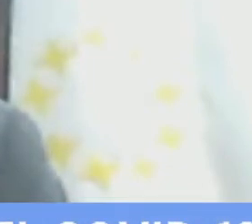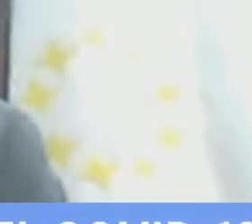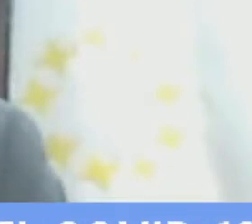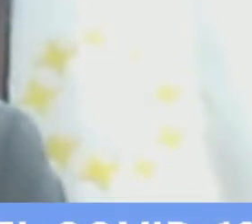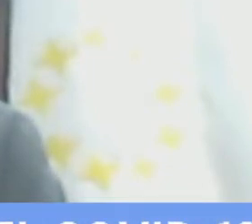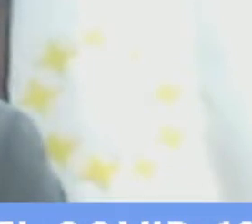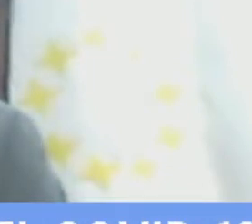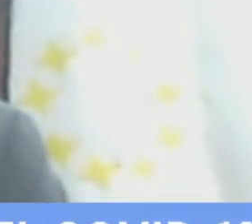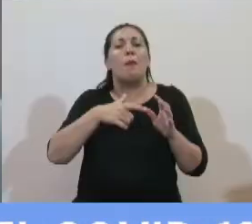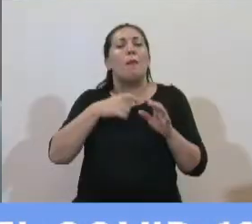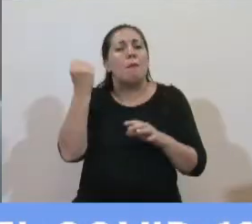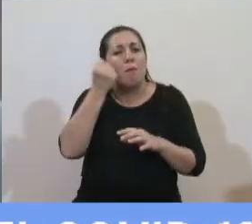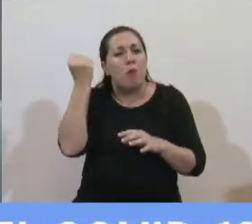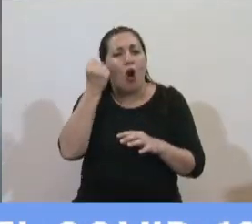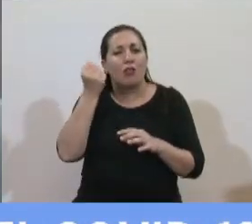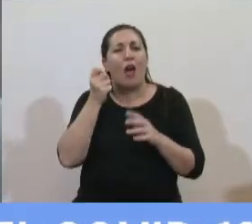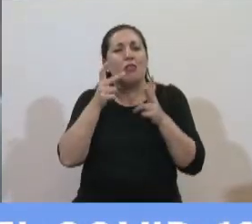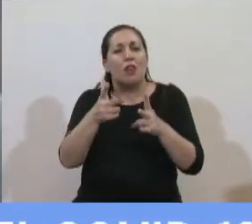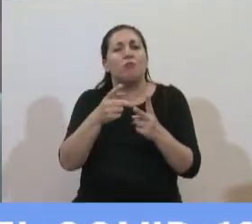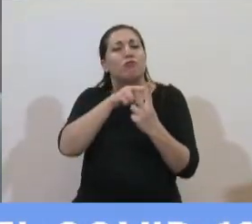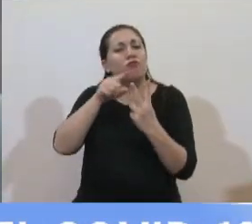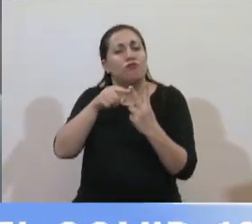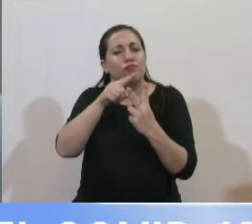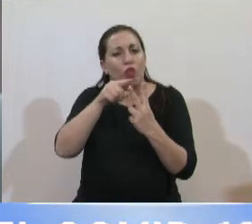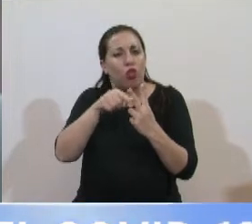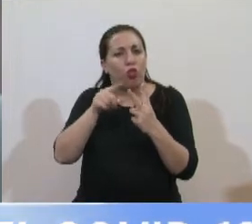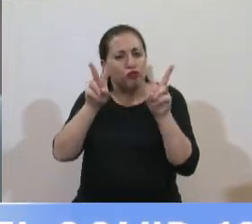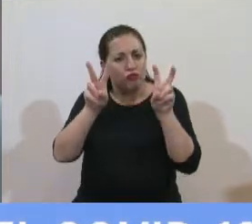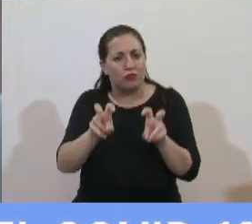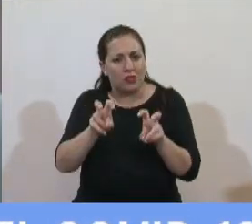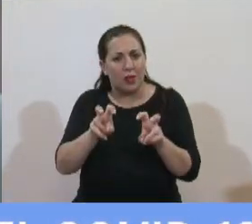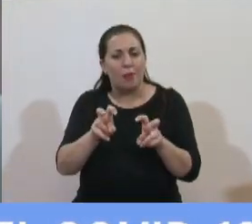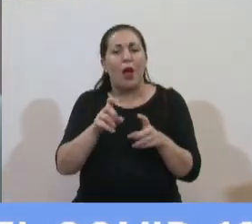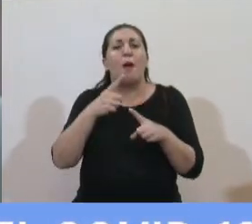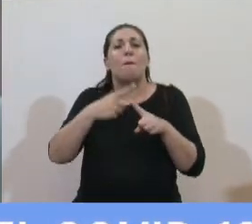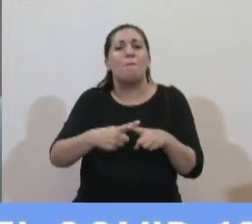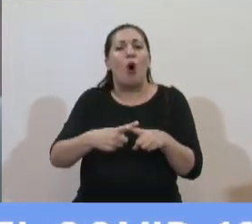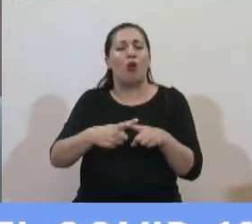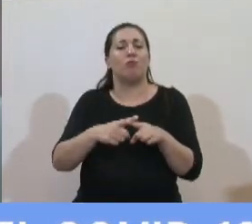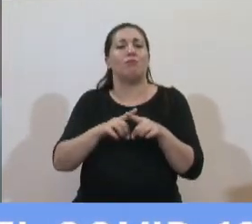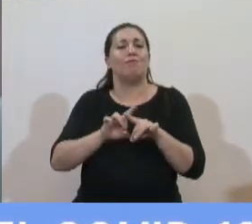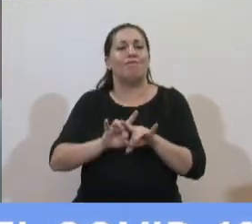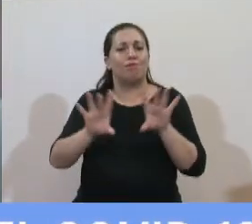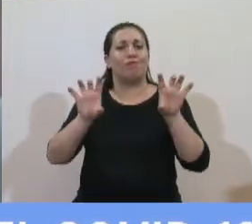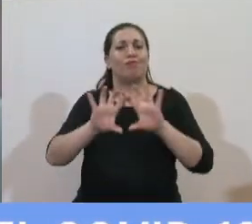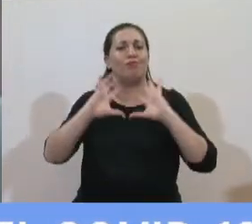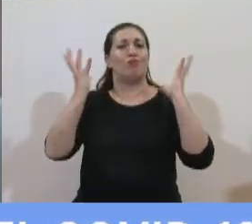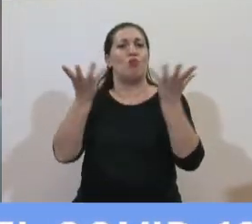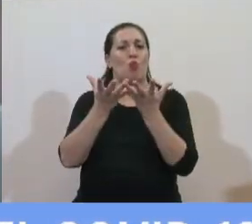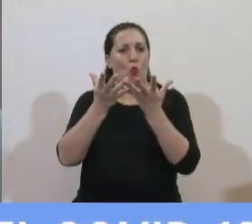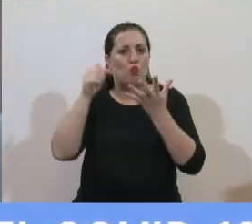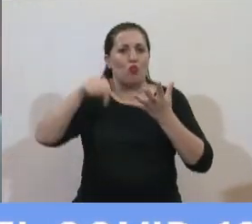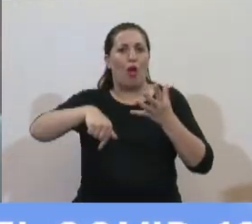dos aspectos que son centrales en el marco de la pandemia que estamos